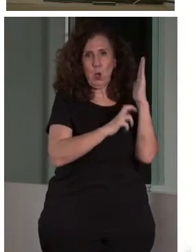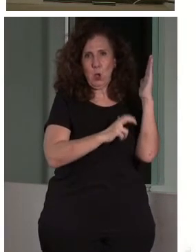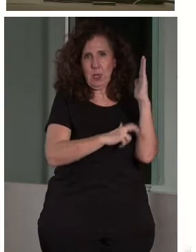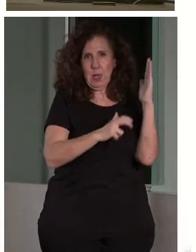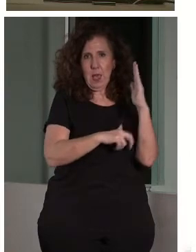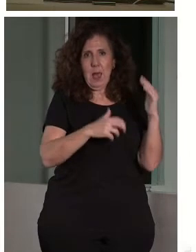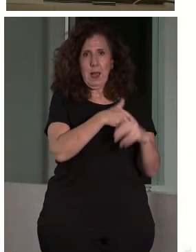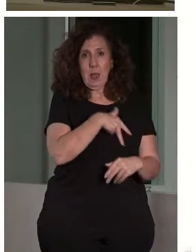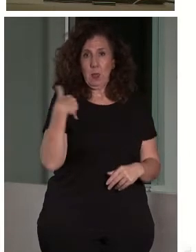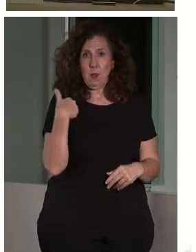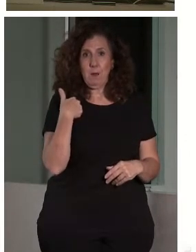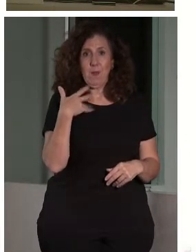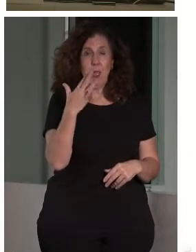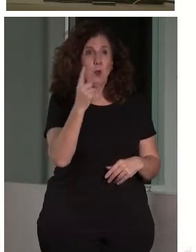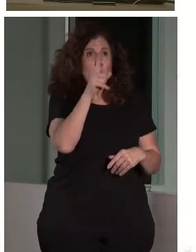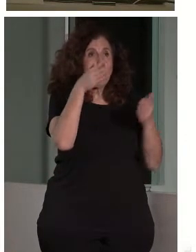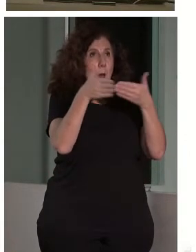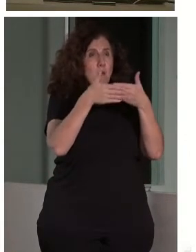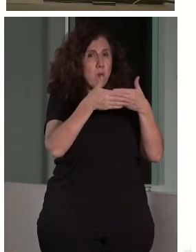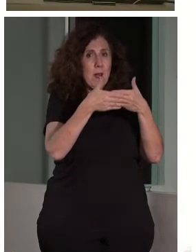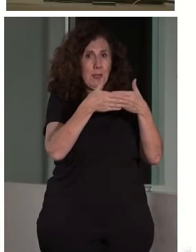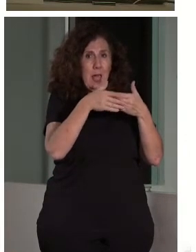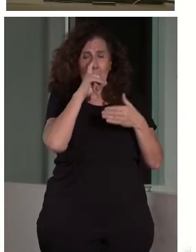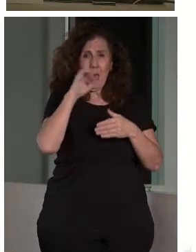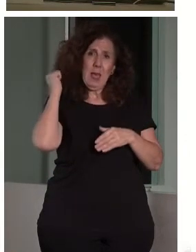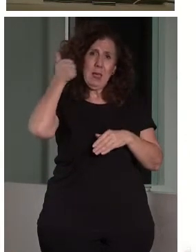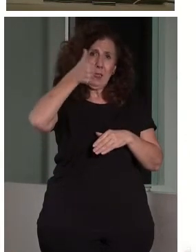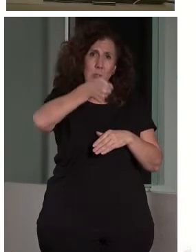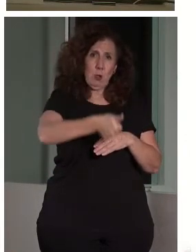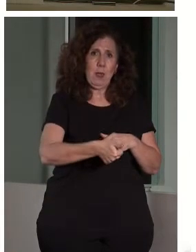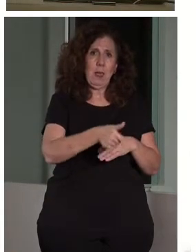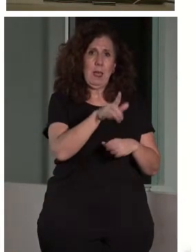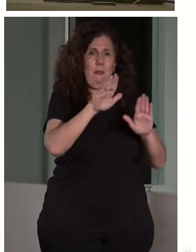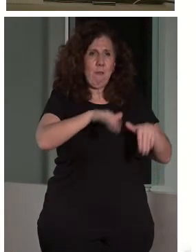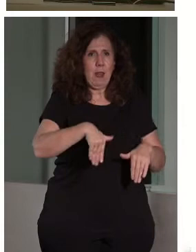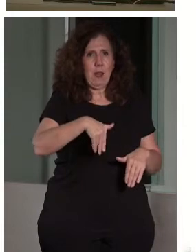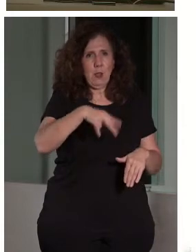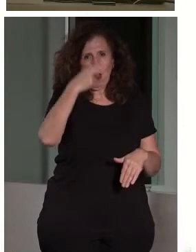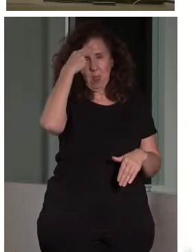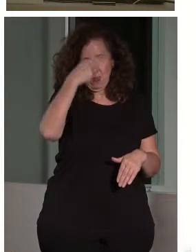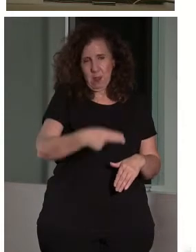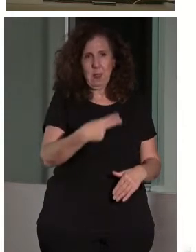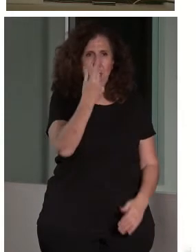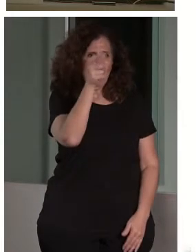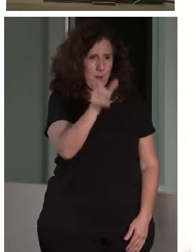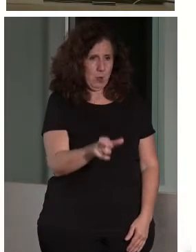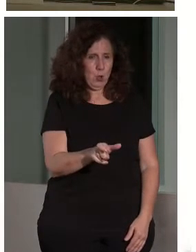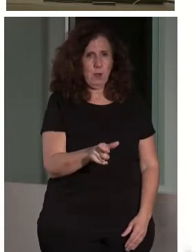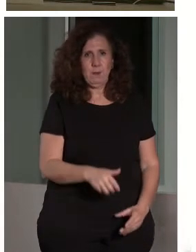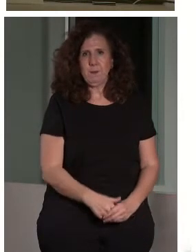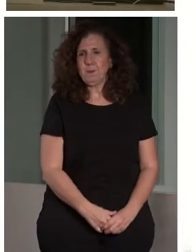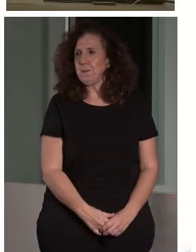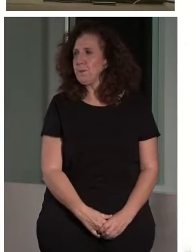inutilizar una puerta histórica. Pero eso es dignidad de las personas, ni más ni menos. Bueno,